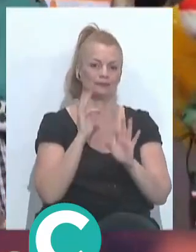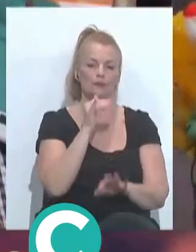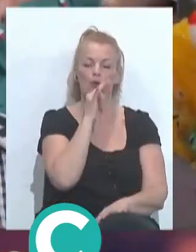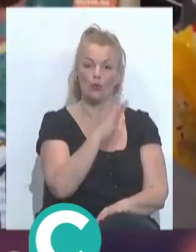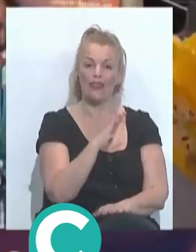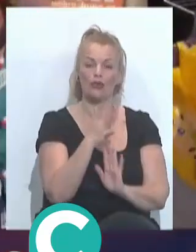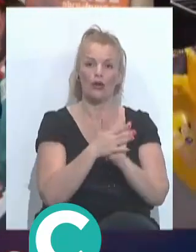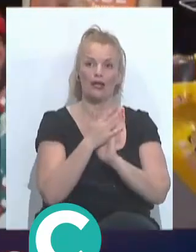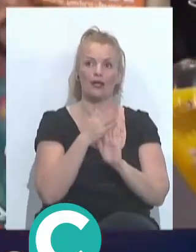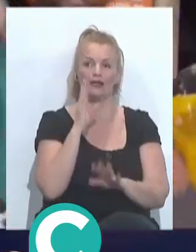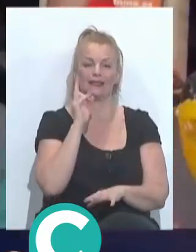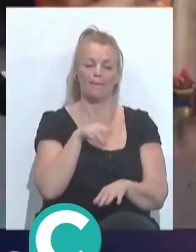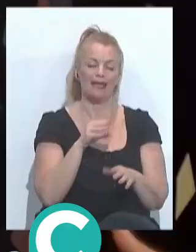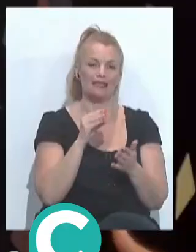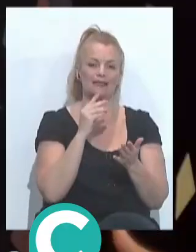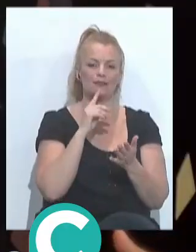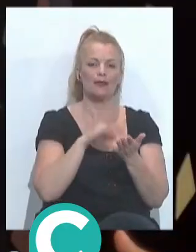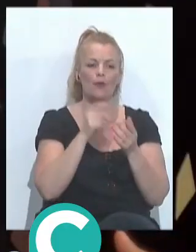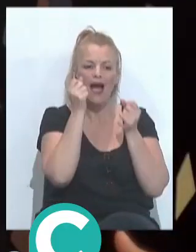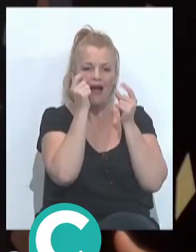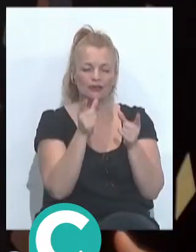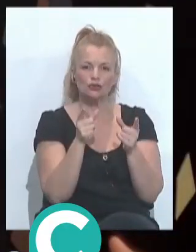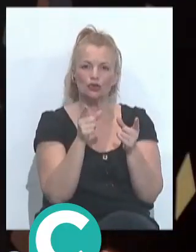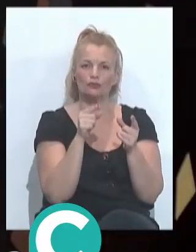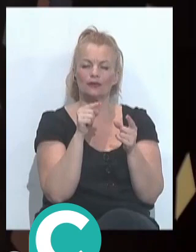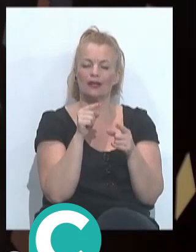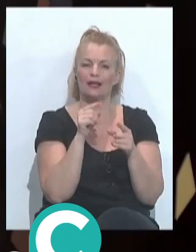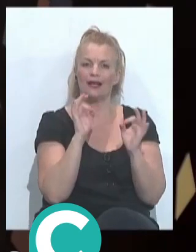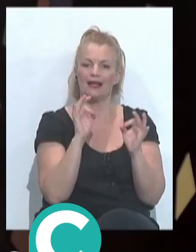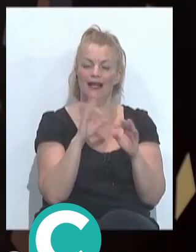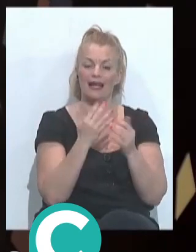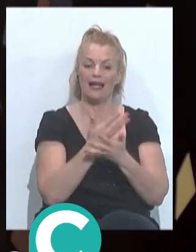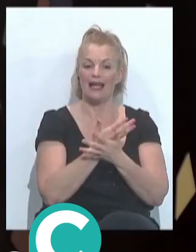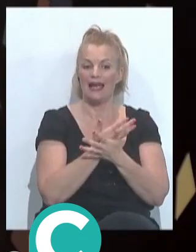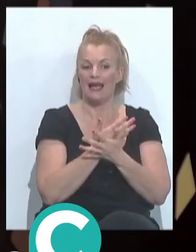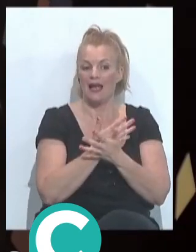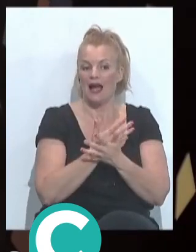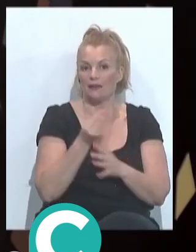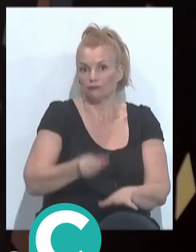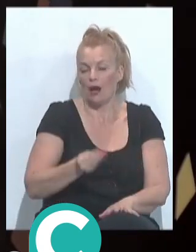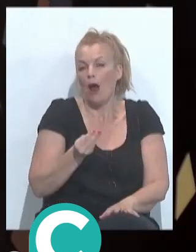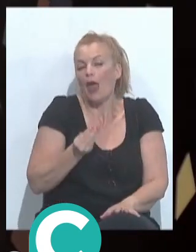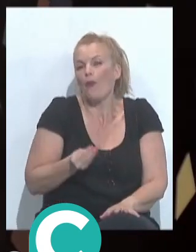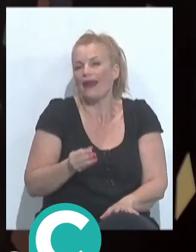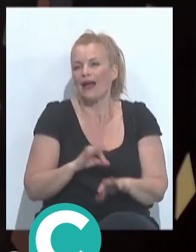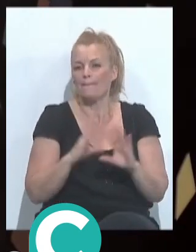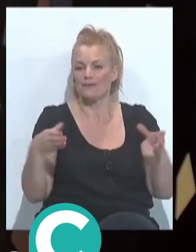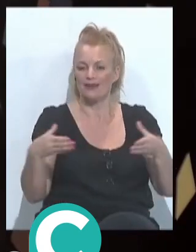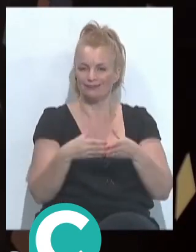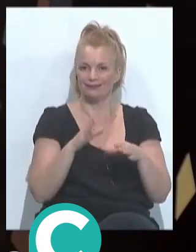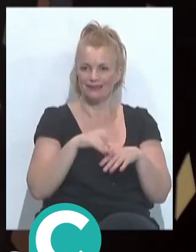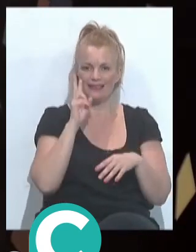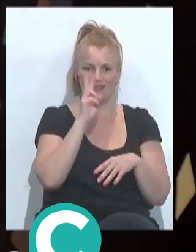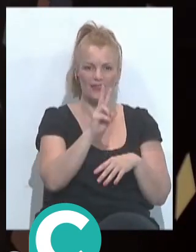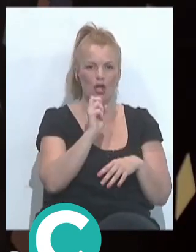del jurado, muchas veces también se ha pecado, ¿no? O hemos detectado que a las grandes, llamémosla así, Se les viene